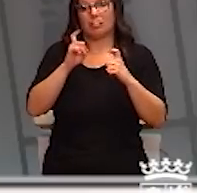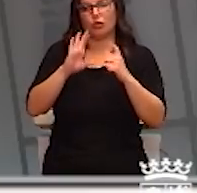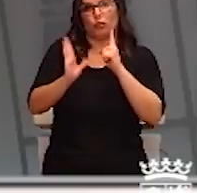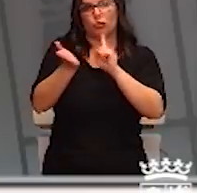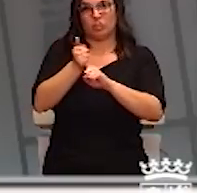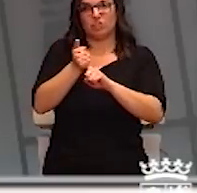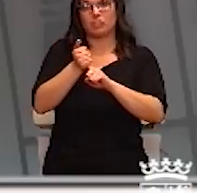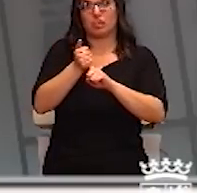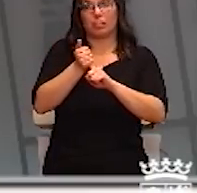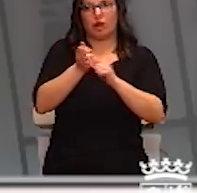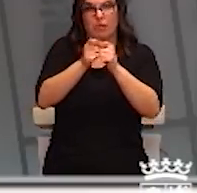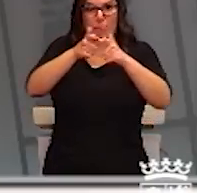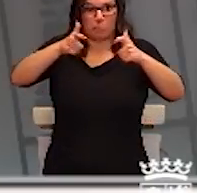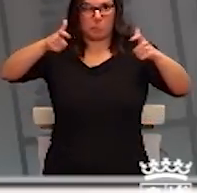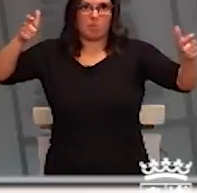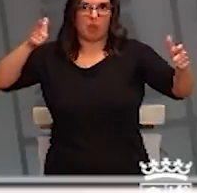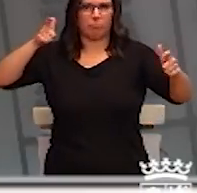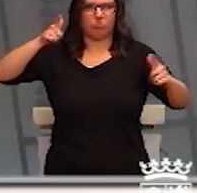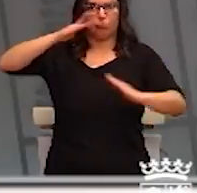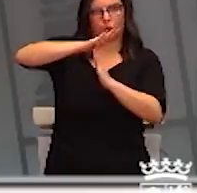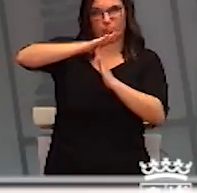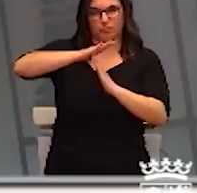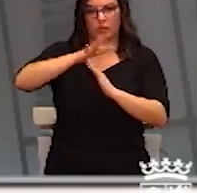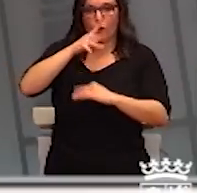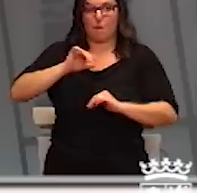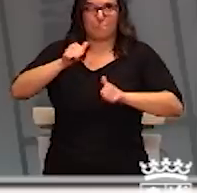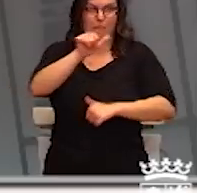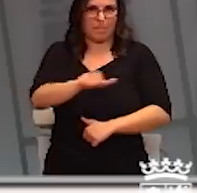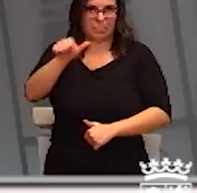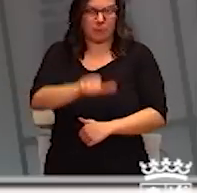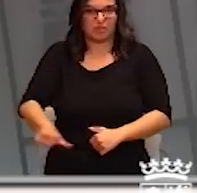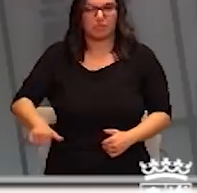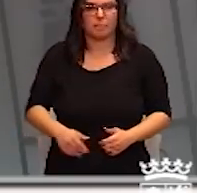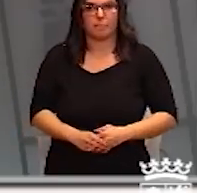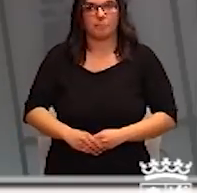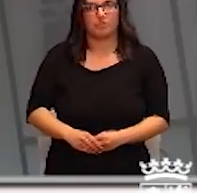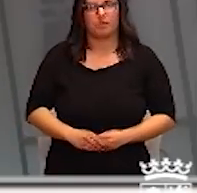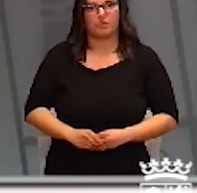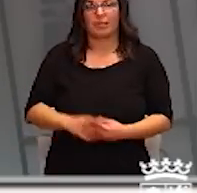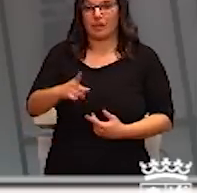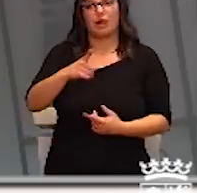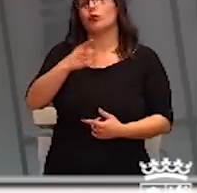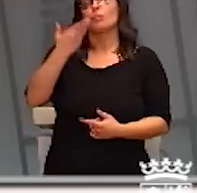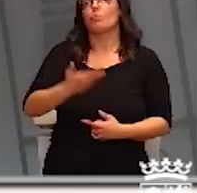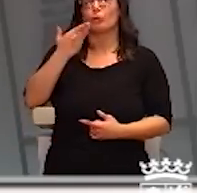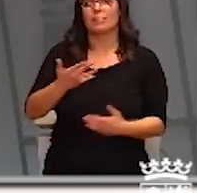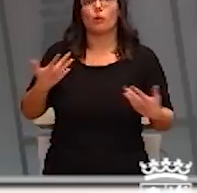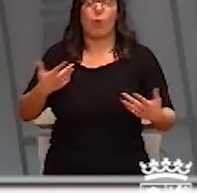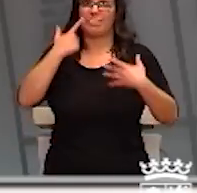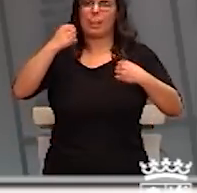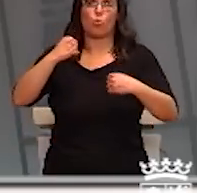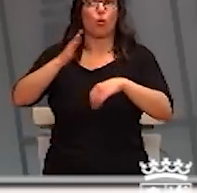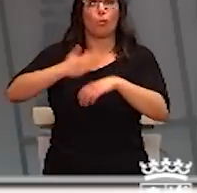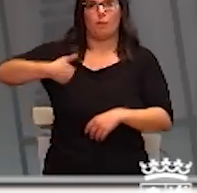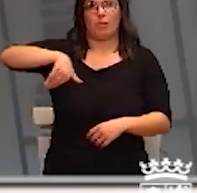un crecimiento exponencial en estas primeras semanas. Es la salud de todos y es